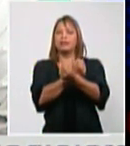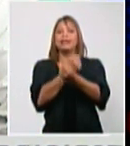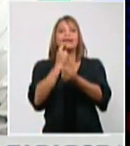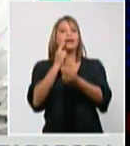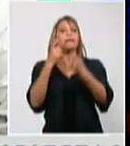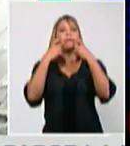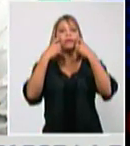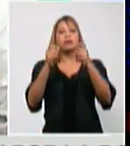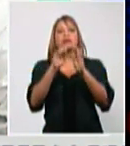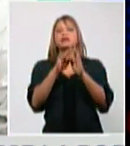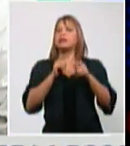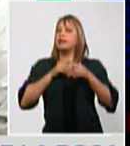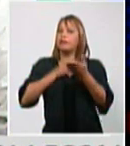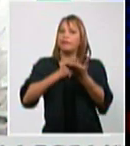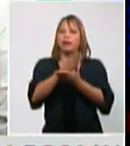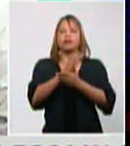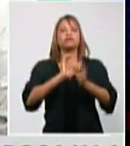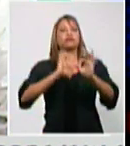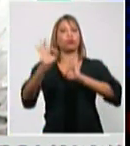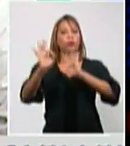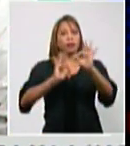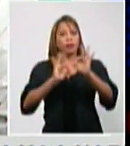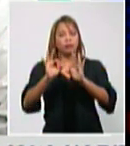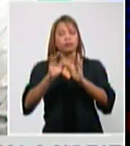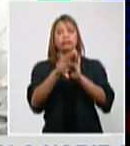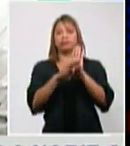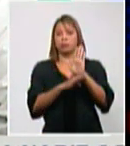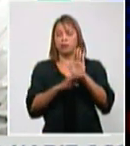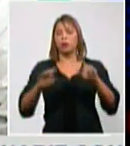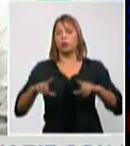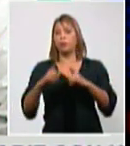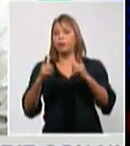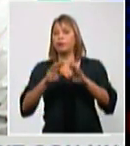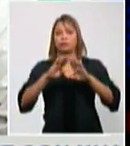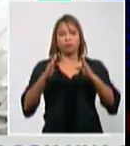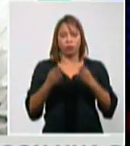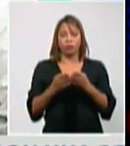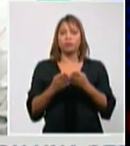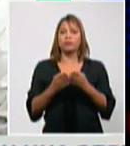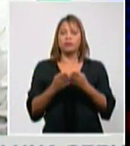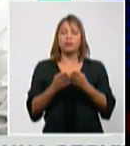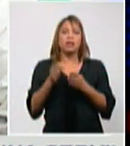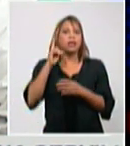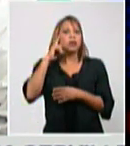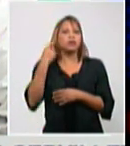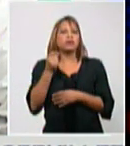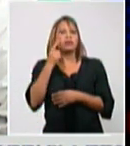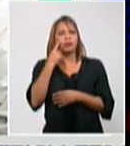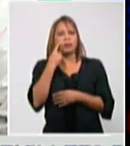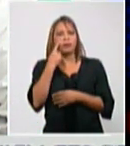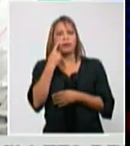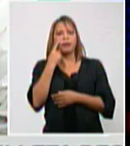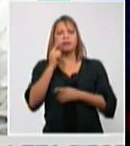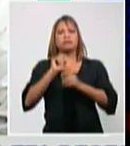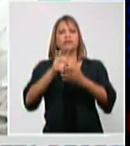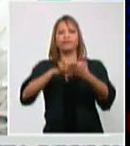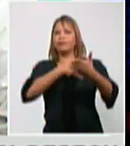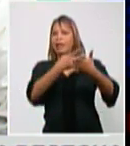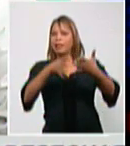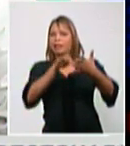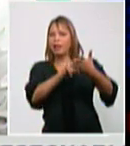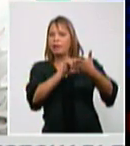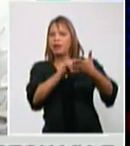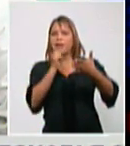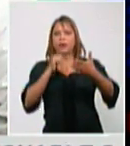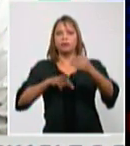protección no sé si se puede haber una una barra que se pusieron ahí con el número de